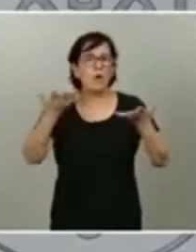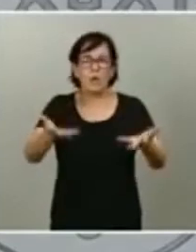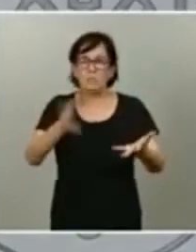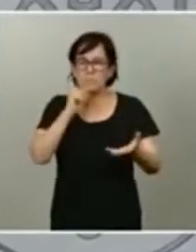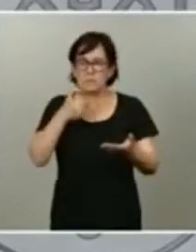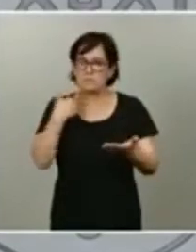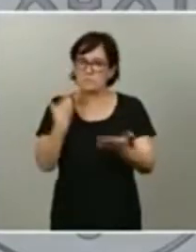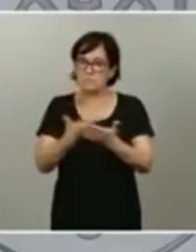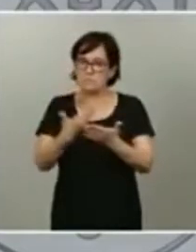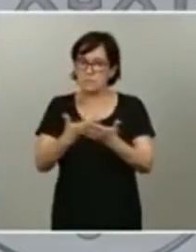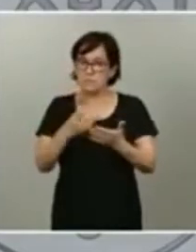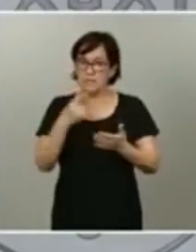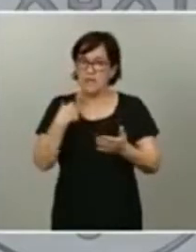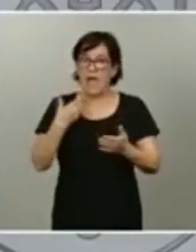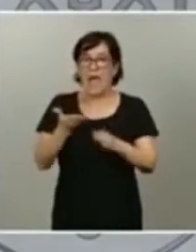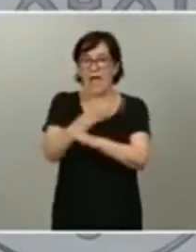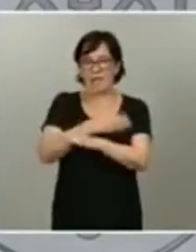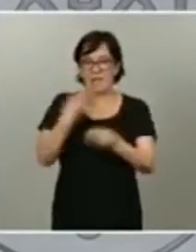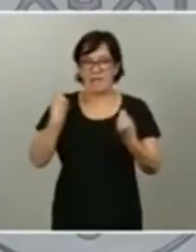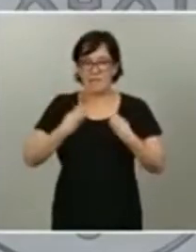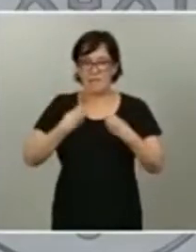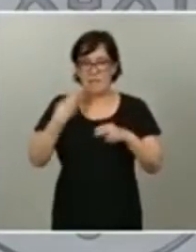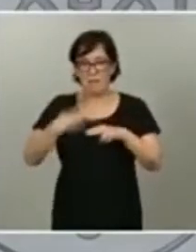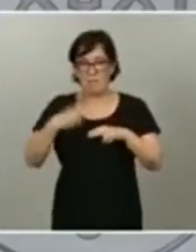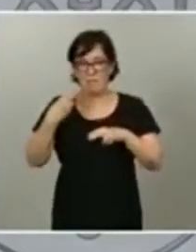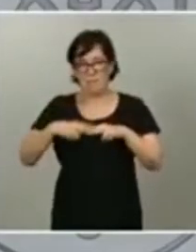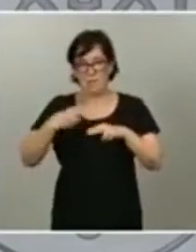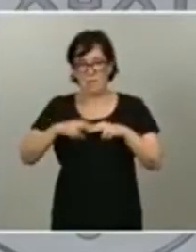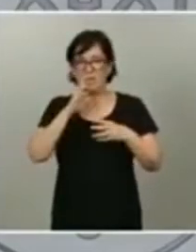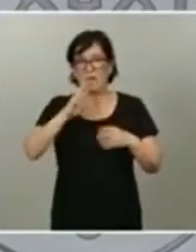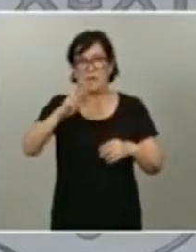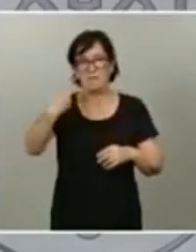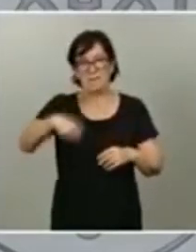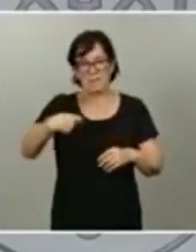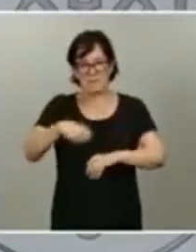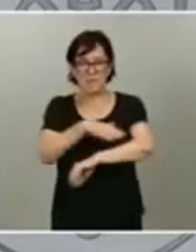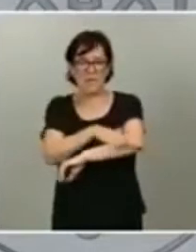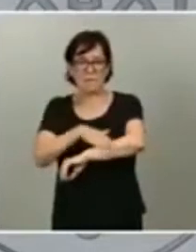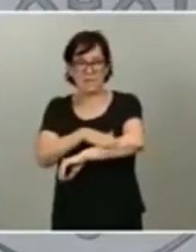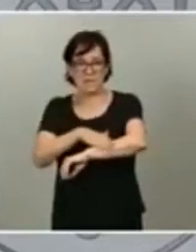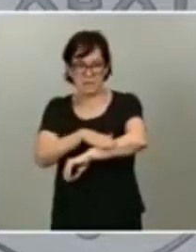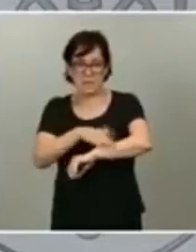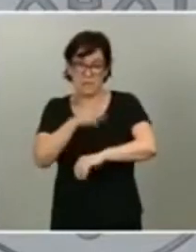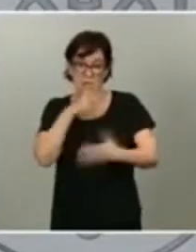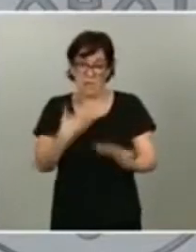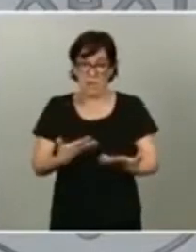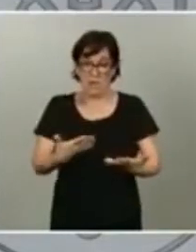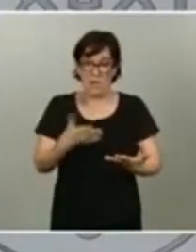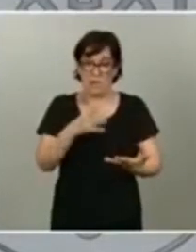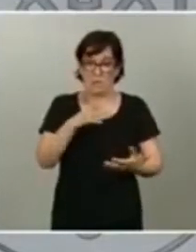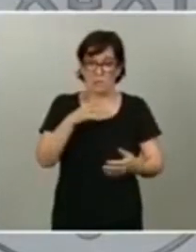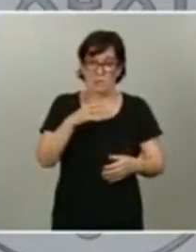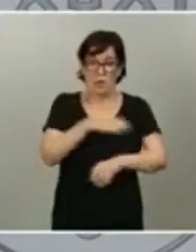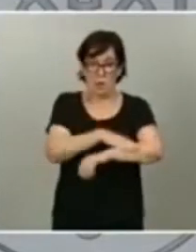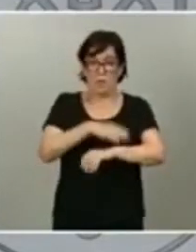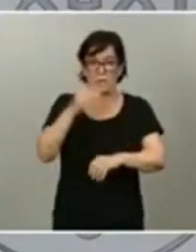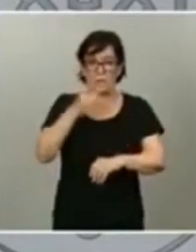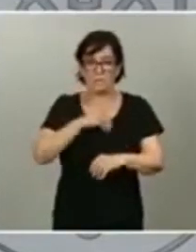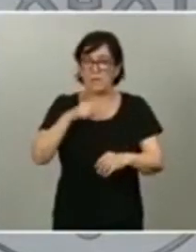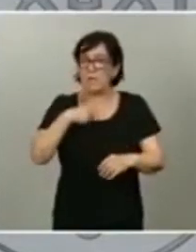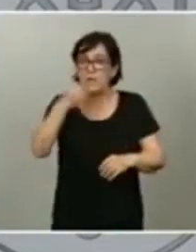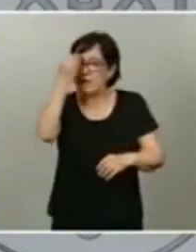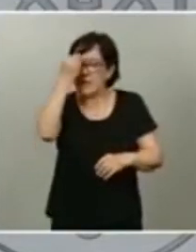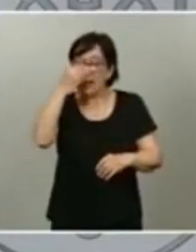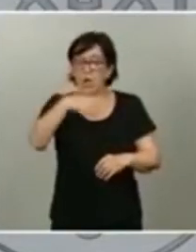a la vida política y antes de ser vicepresidenta o ministra del Gobierno de España. Creo que Europa ganaría con esta